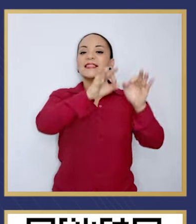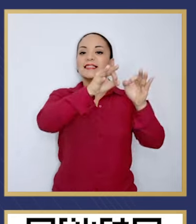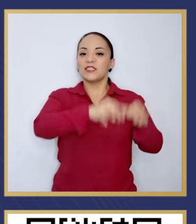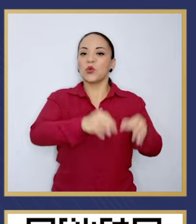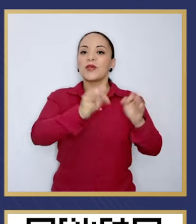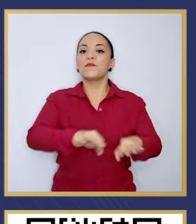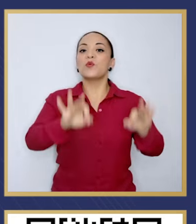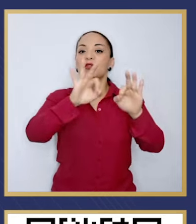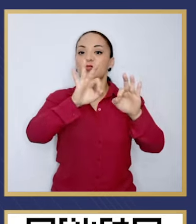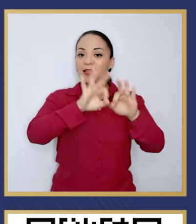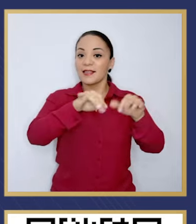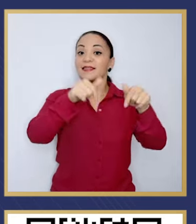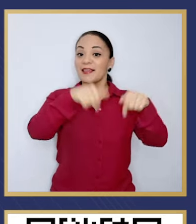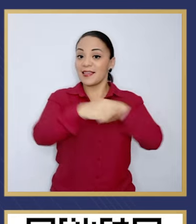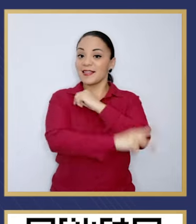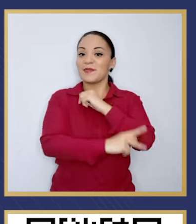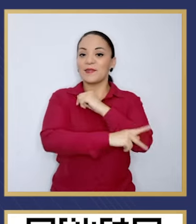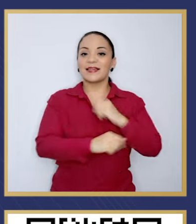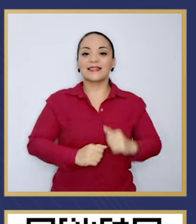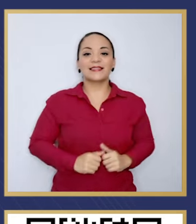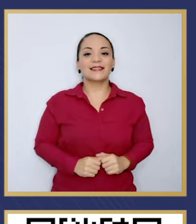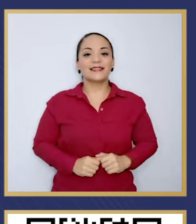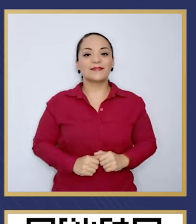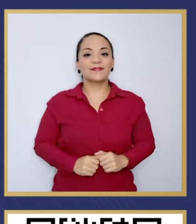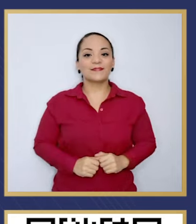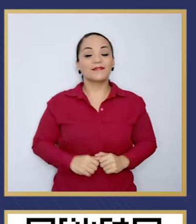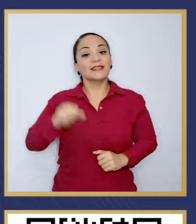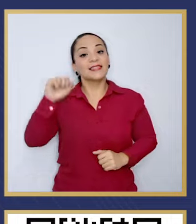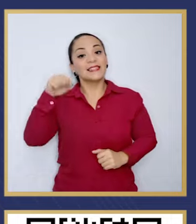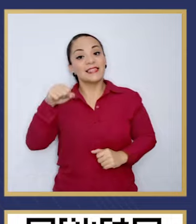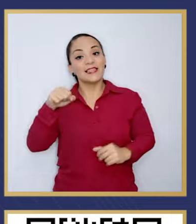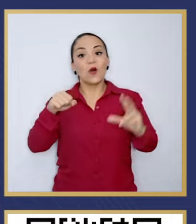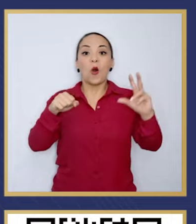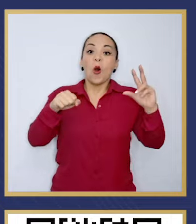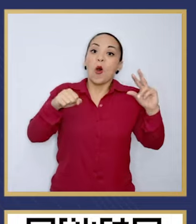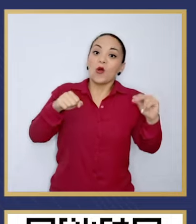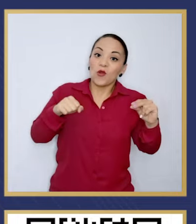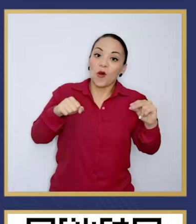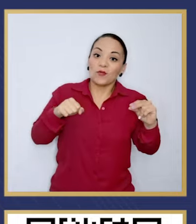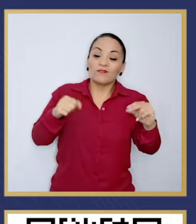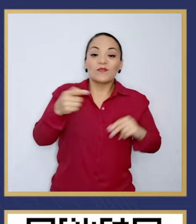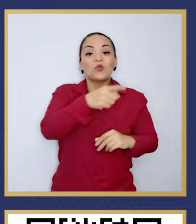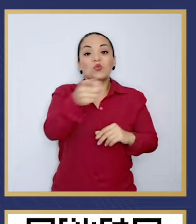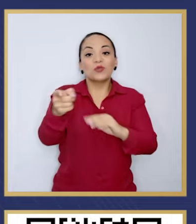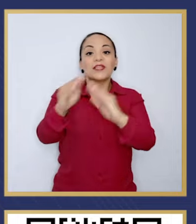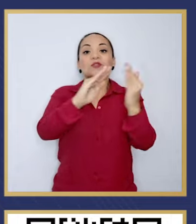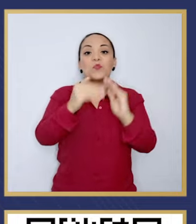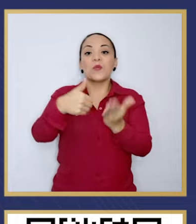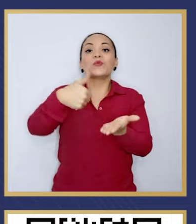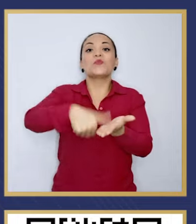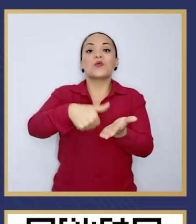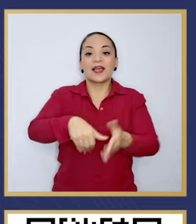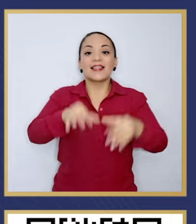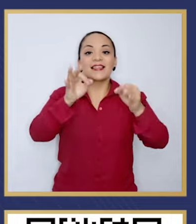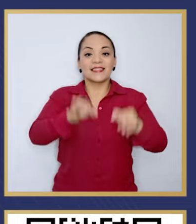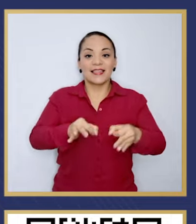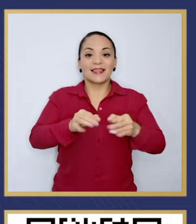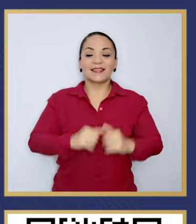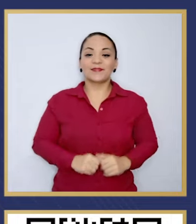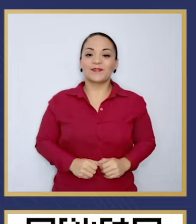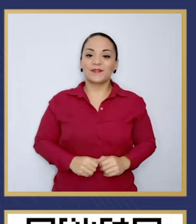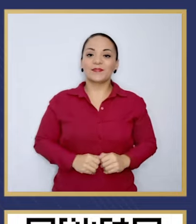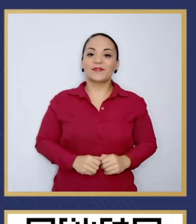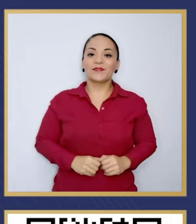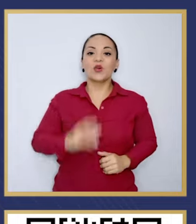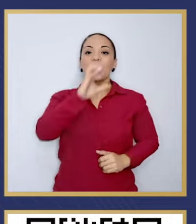decisión trascendental para nuestra patria. Sí o no, a que un pueblo decida lo que quiere.